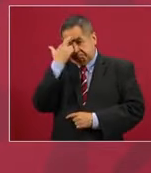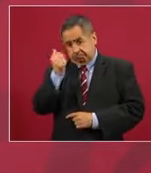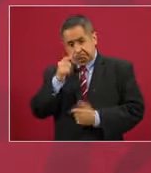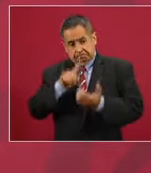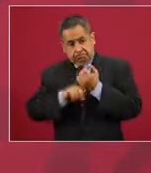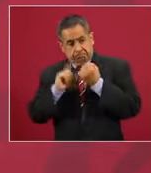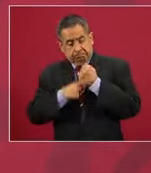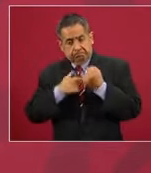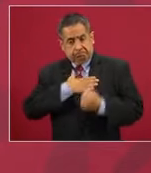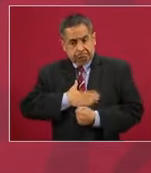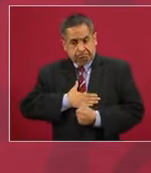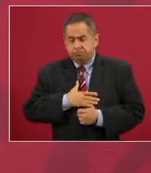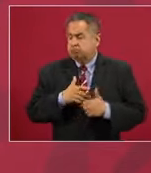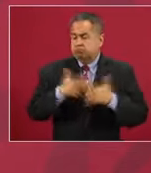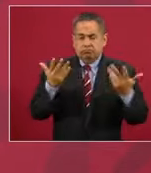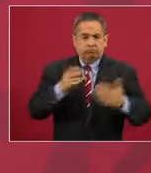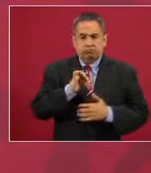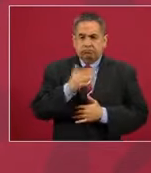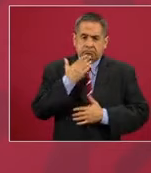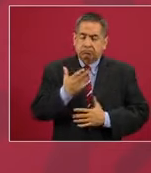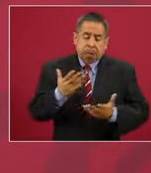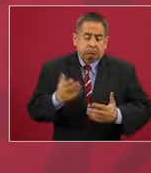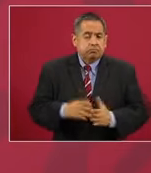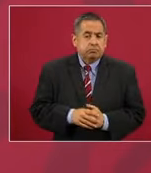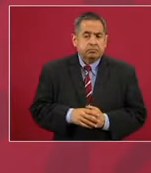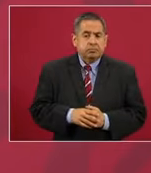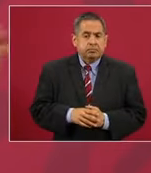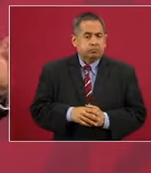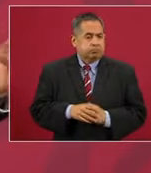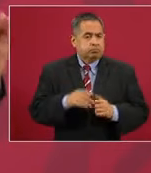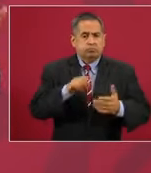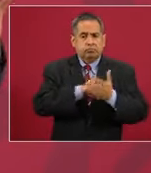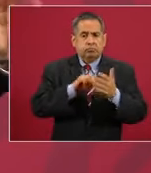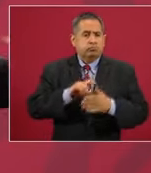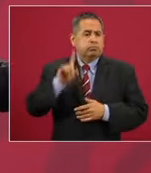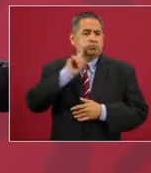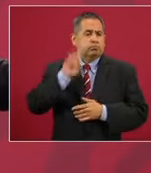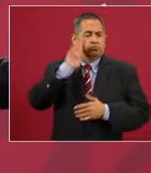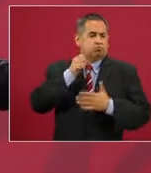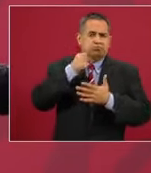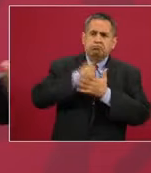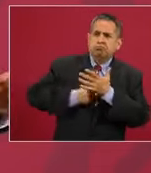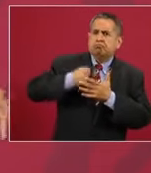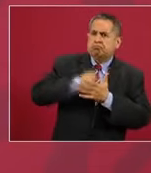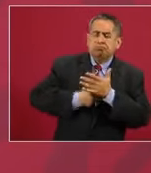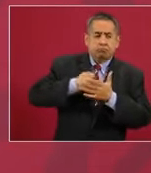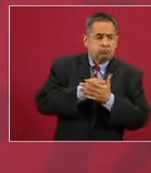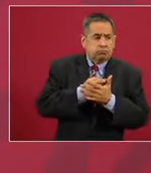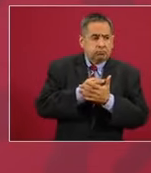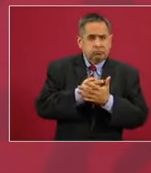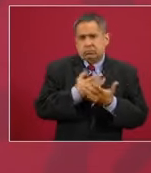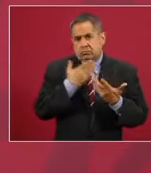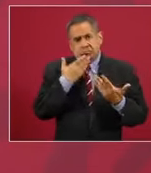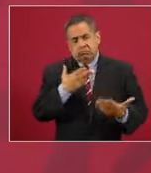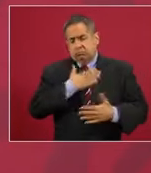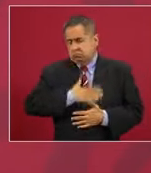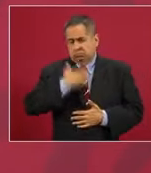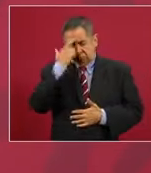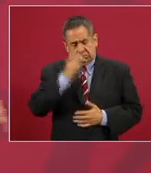sin duda, el movimiento feminista merece todo nuestro respeto,